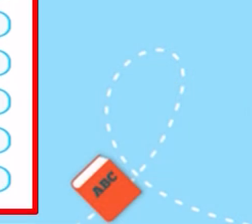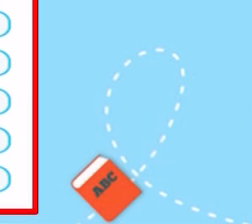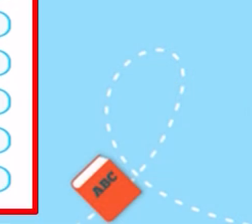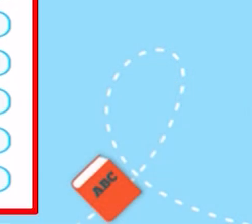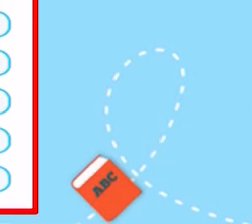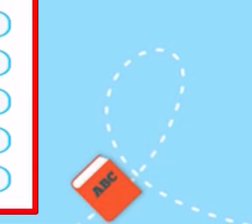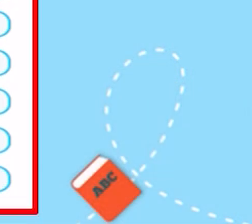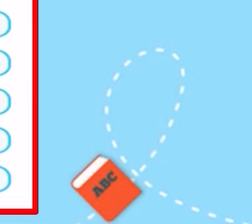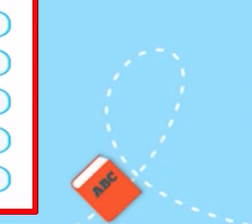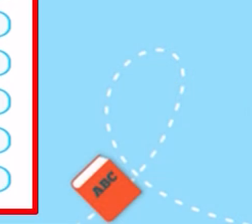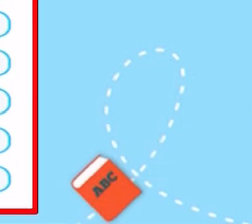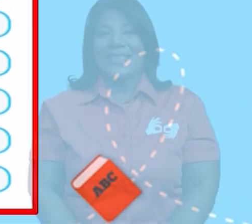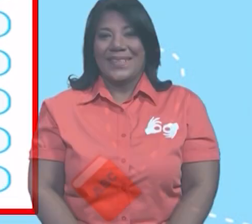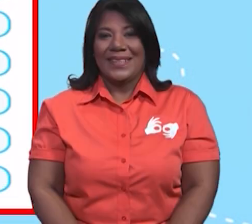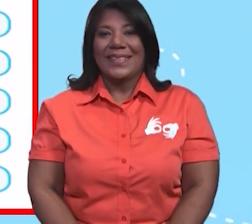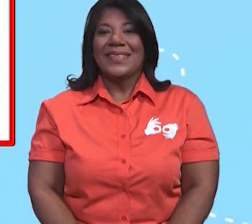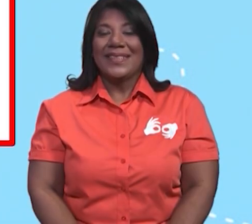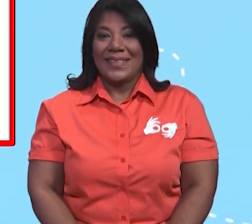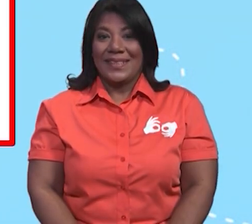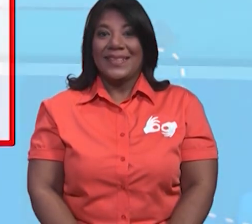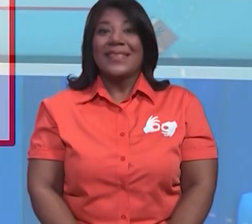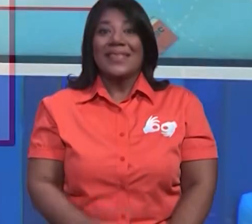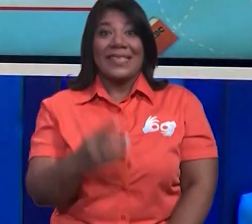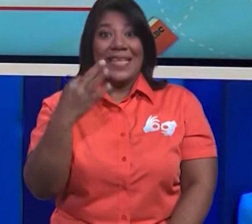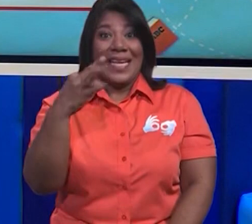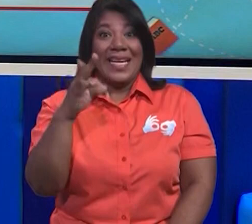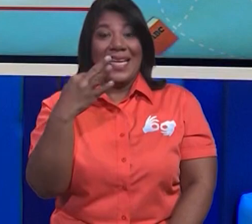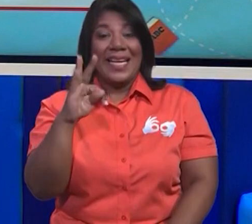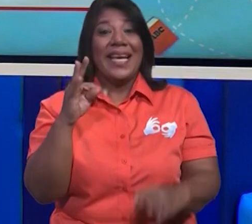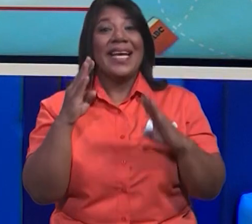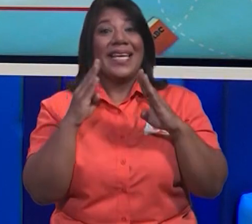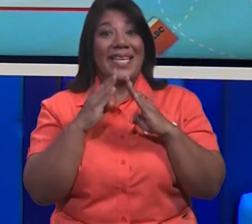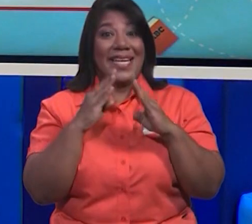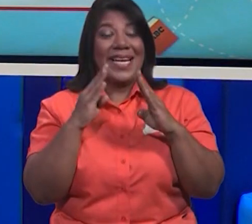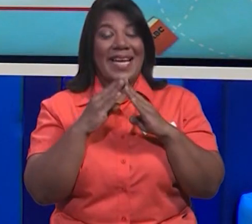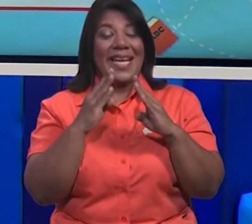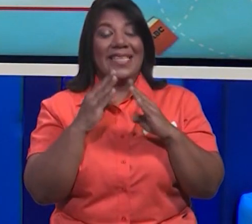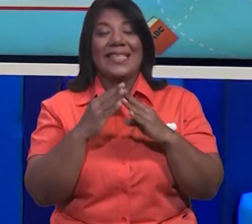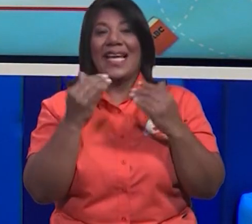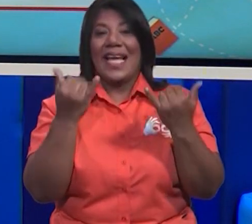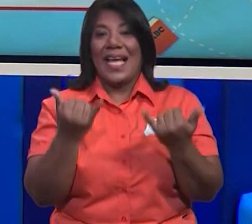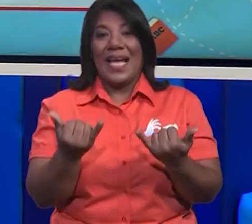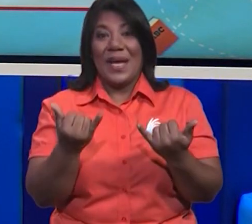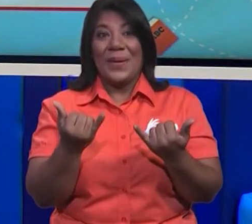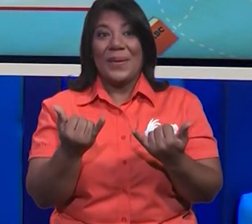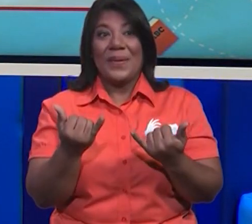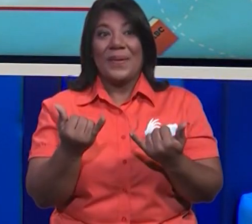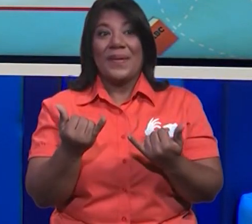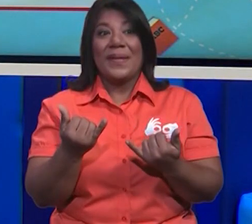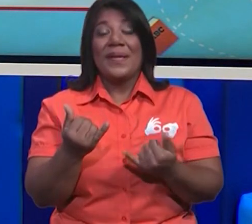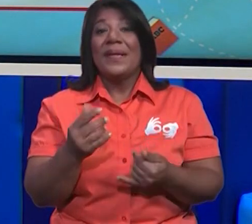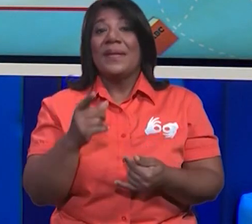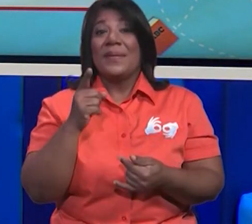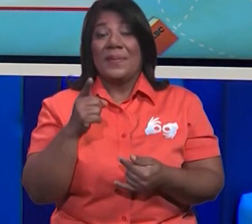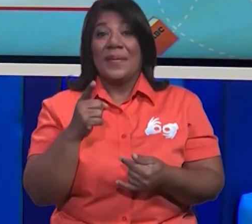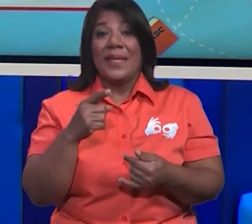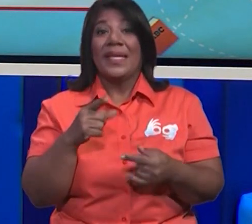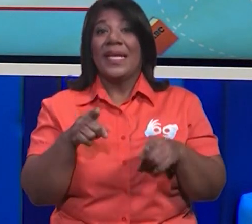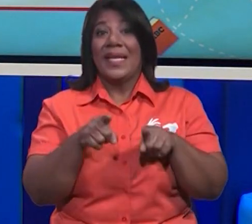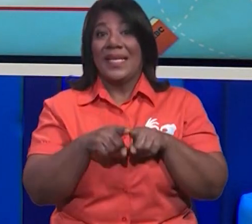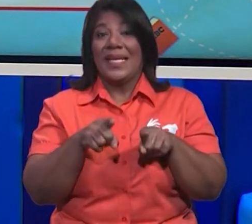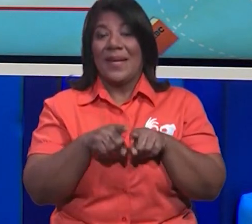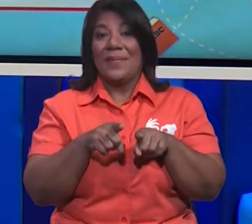Y sigues trabajando en casa. Muy bien. Ahora chicos, viene una parte bien chévere de